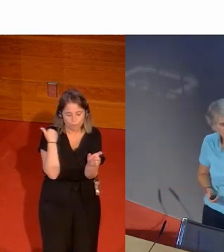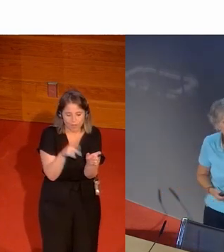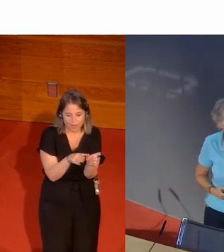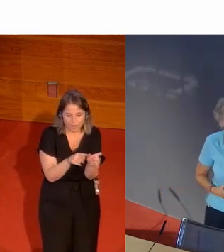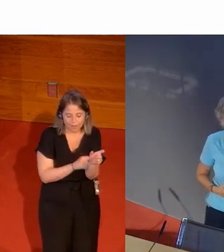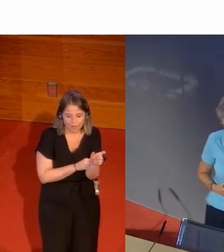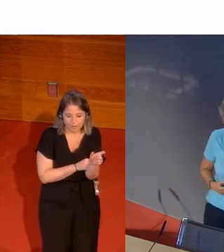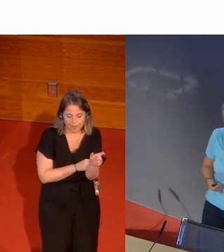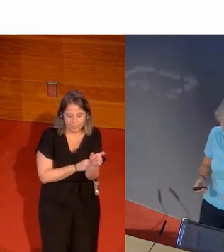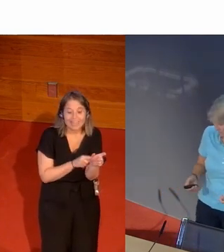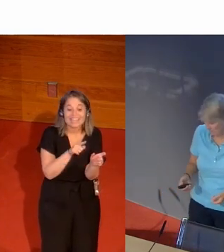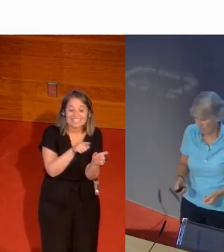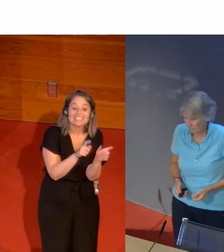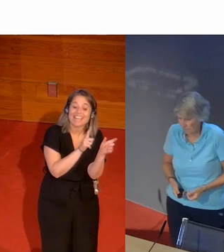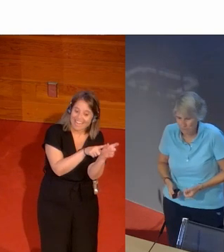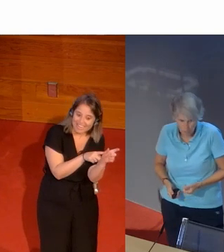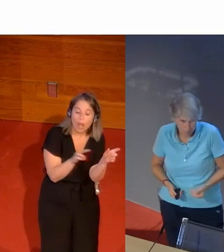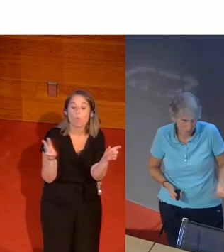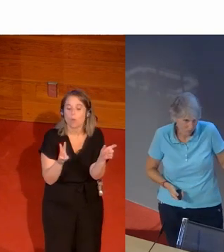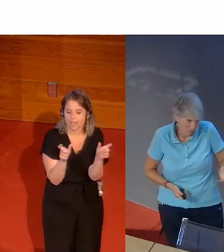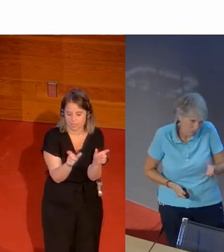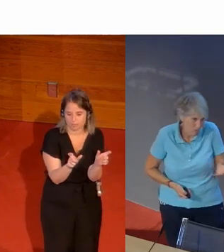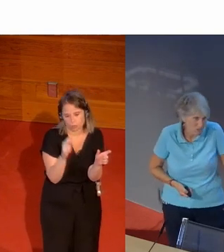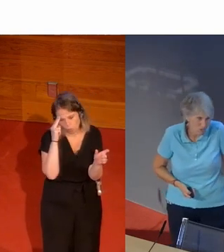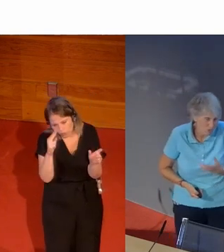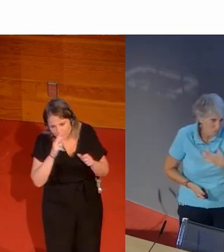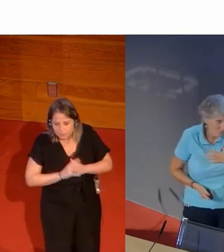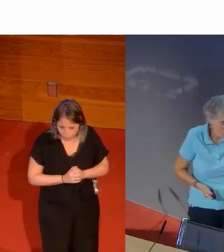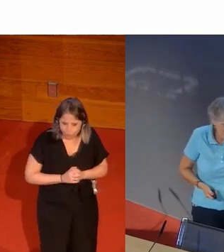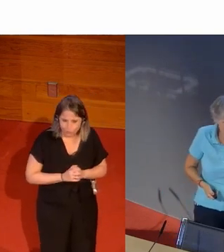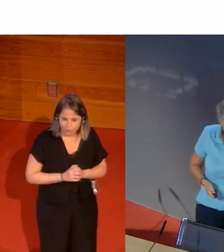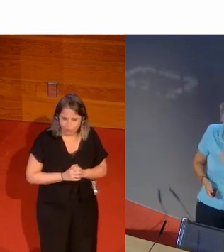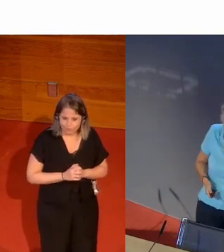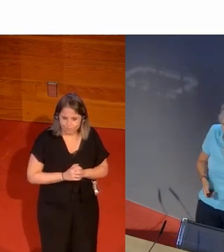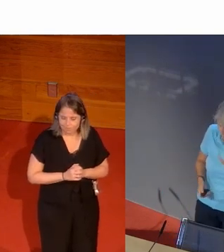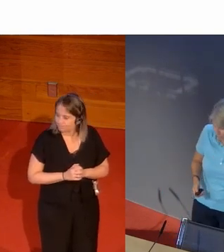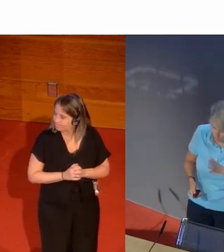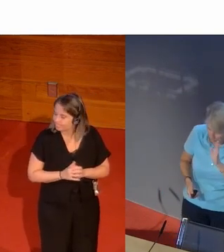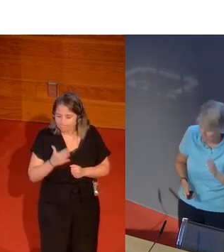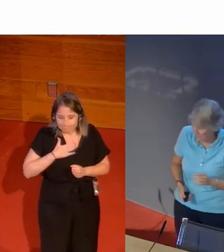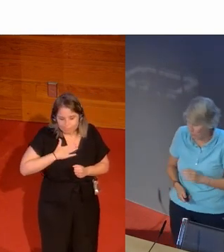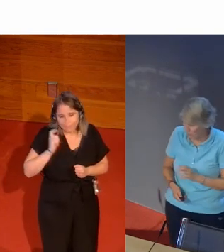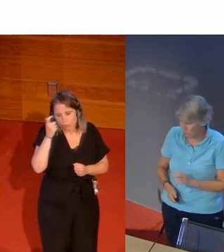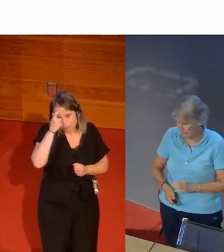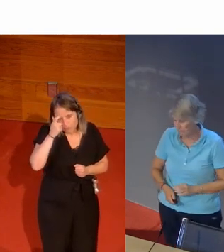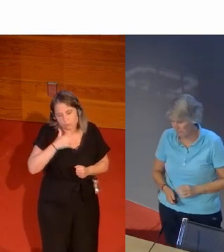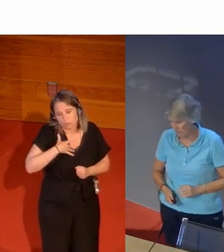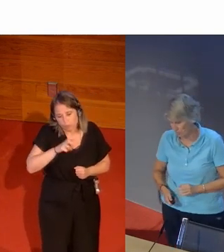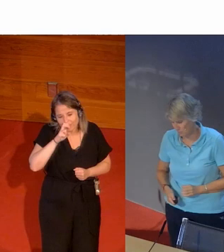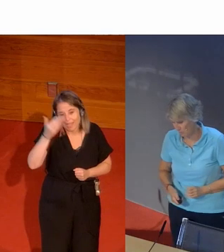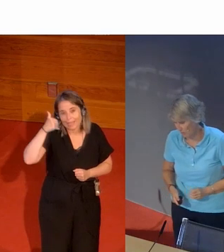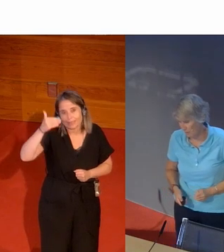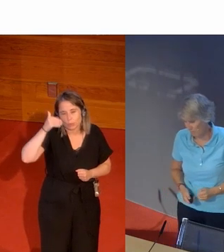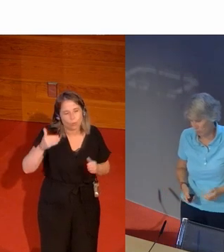es Serena Williams un respeto no sé yo es que tengo un concepto a lo mejor muy antiguo de cómo tienen